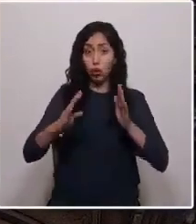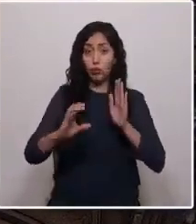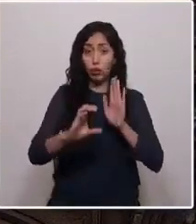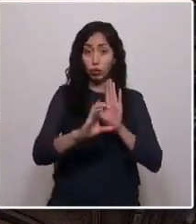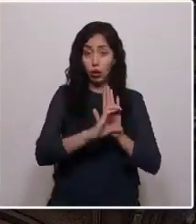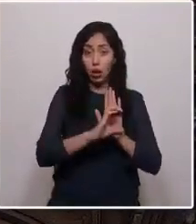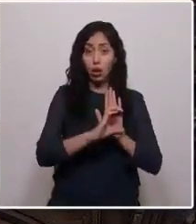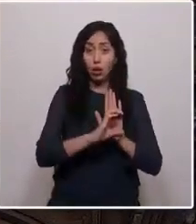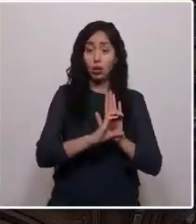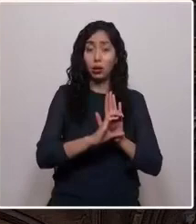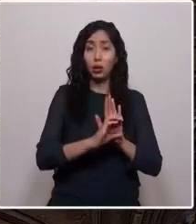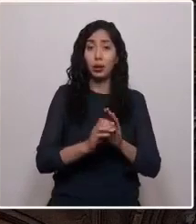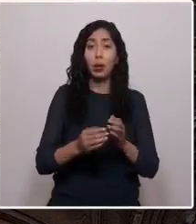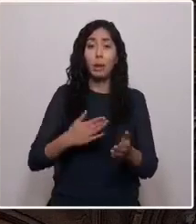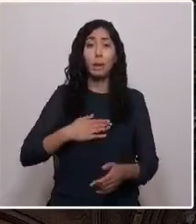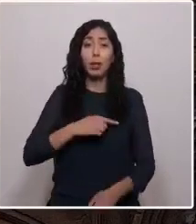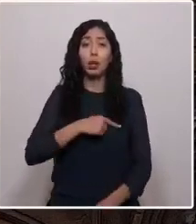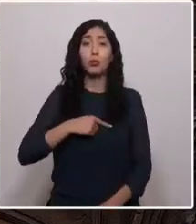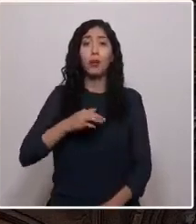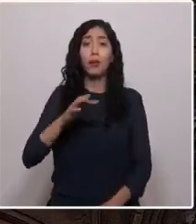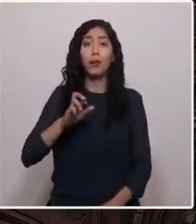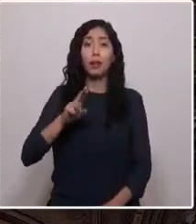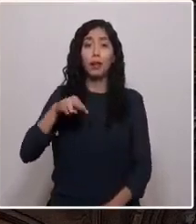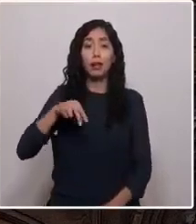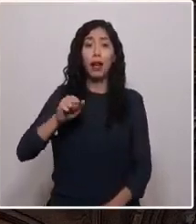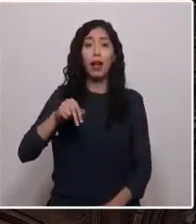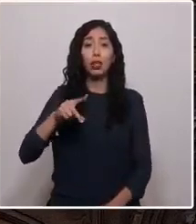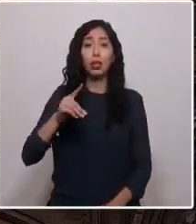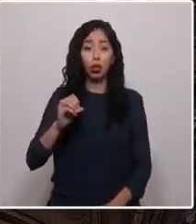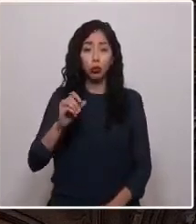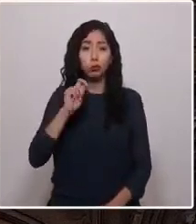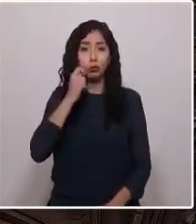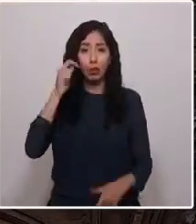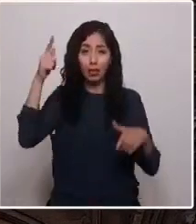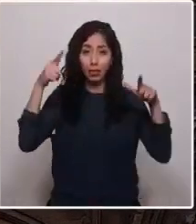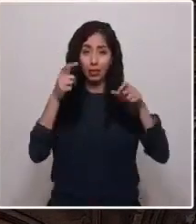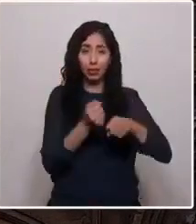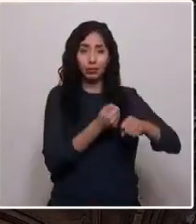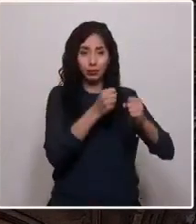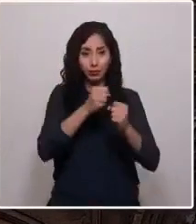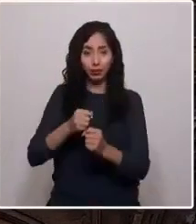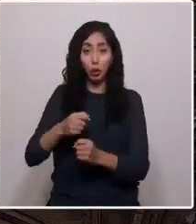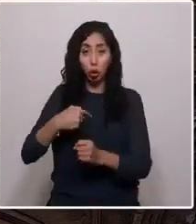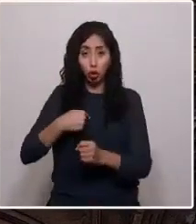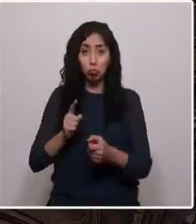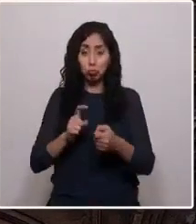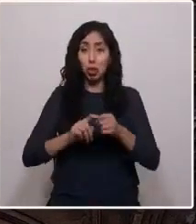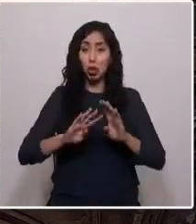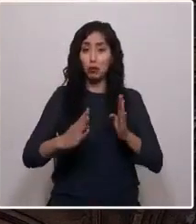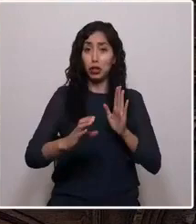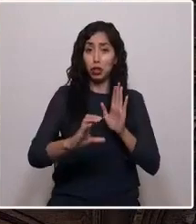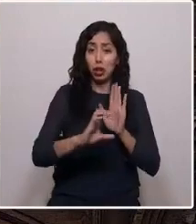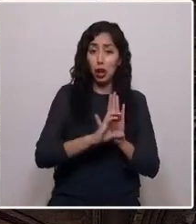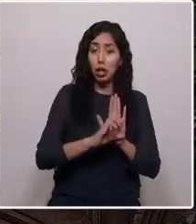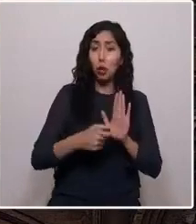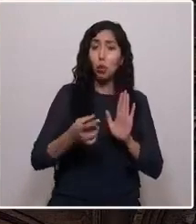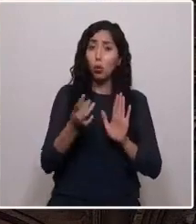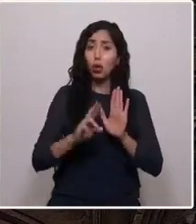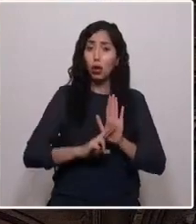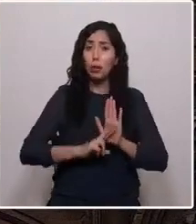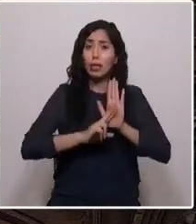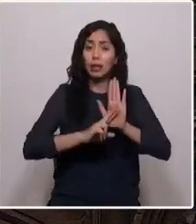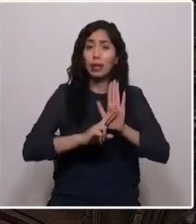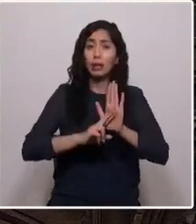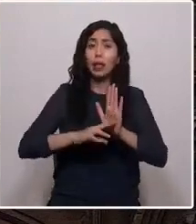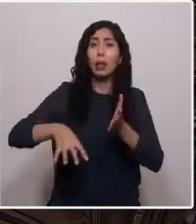Constituyente. Mi nombre es Fernando Tirado Soto, convencional constituyente y único representante legal del pueblo chango,